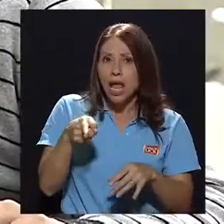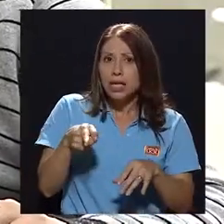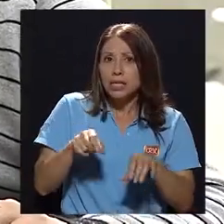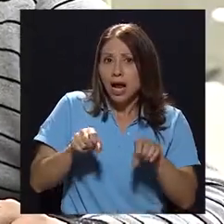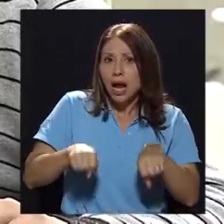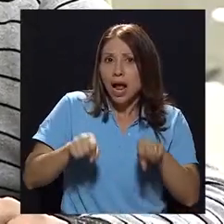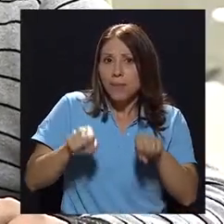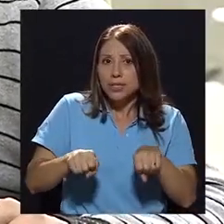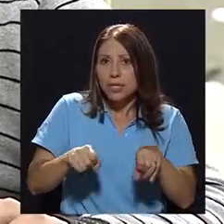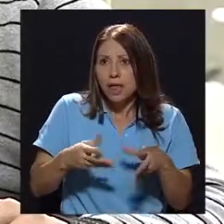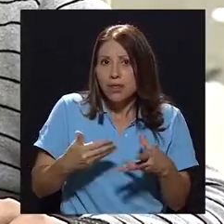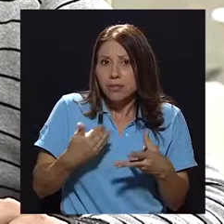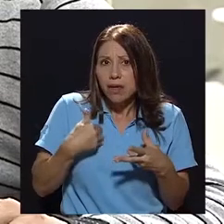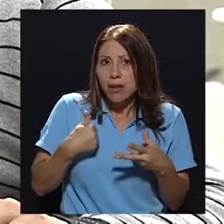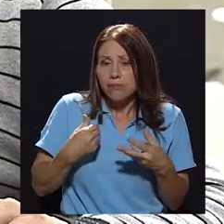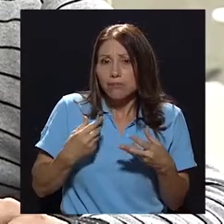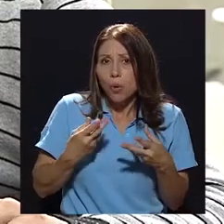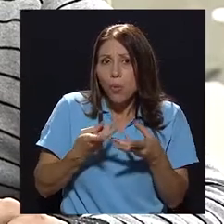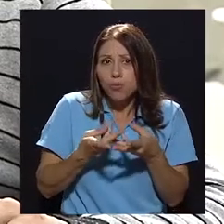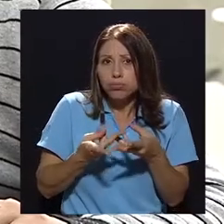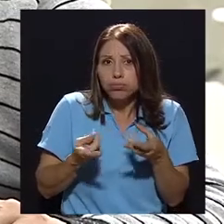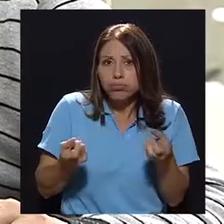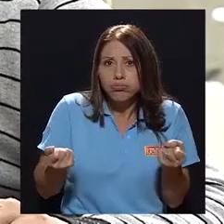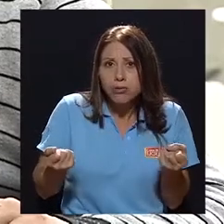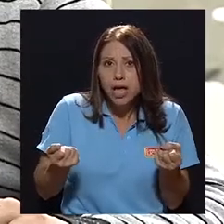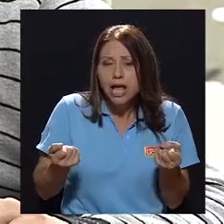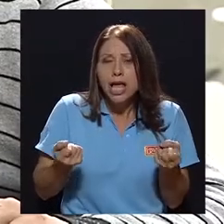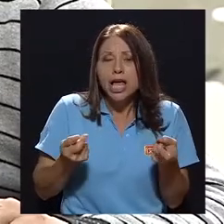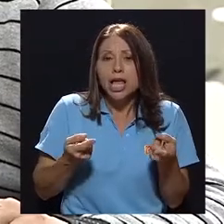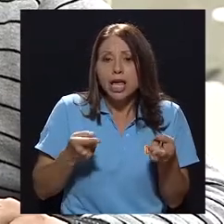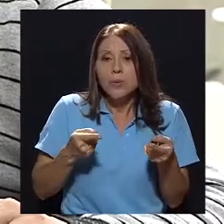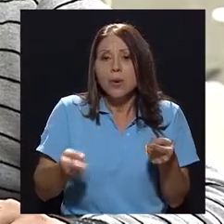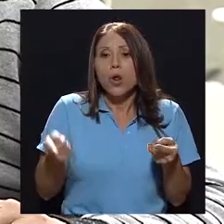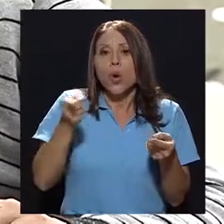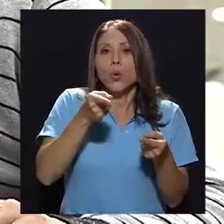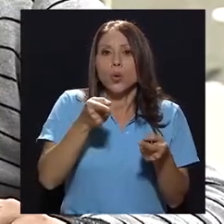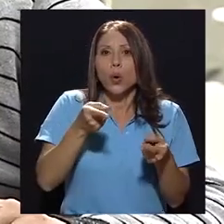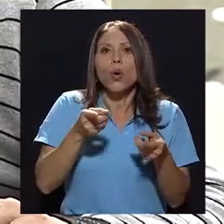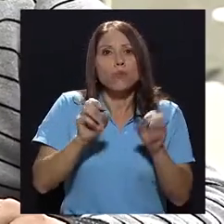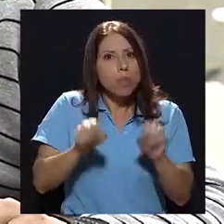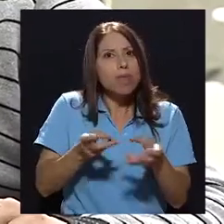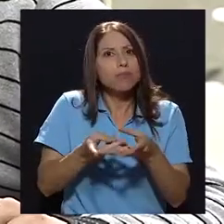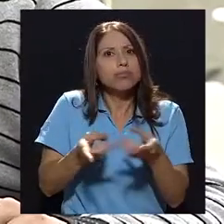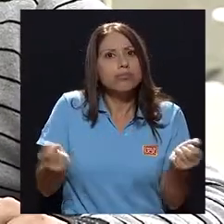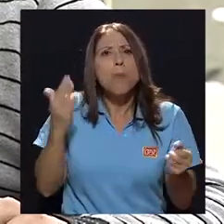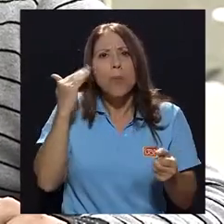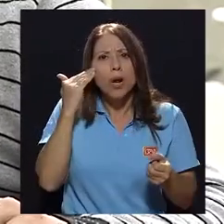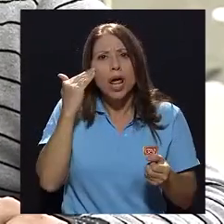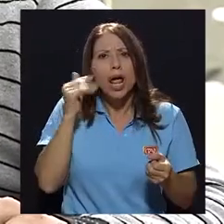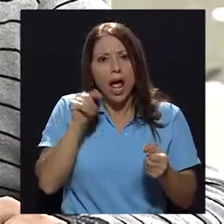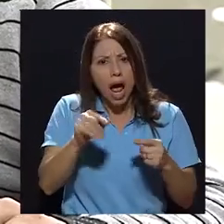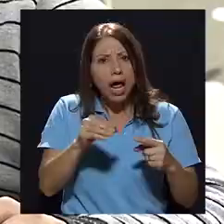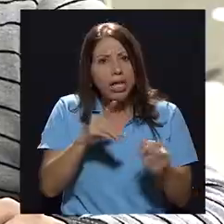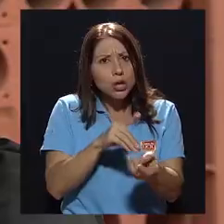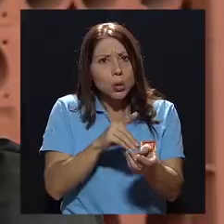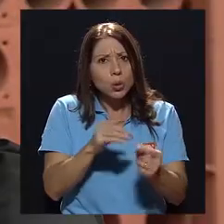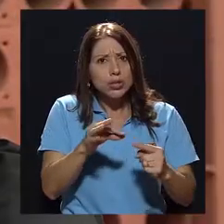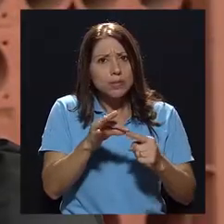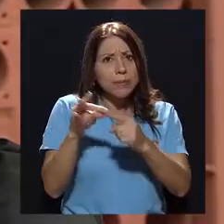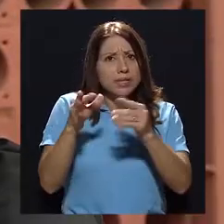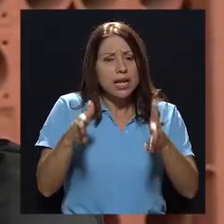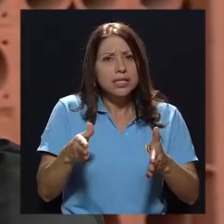capacidad como de mayor resolución? ¿Por qué razón? ¿Por qué hay especialistas o por...? No sé.